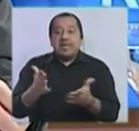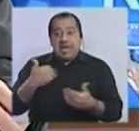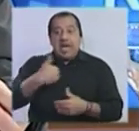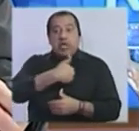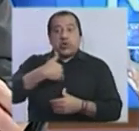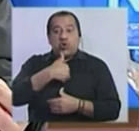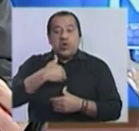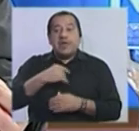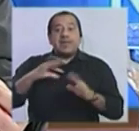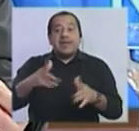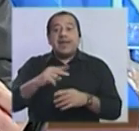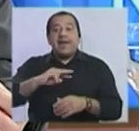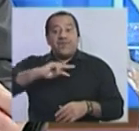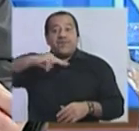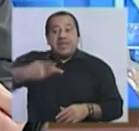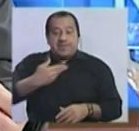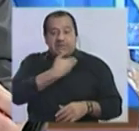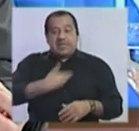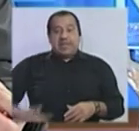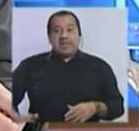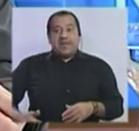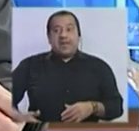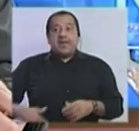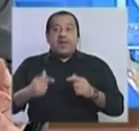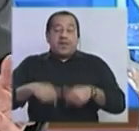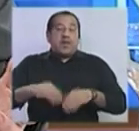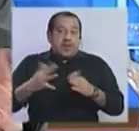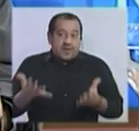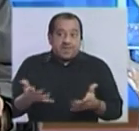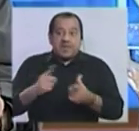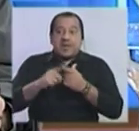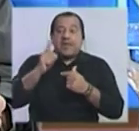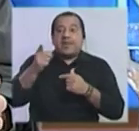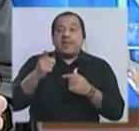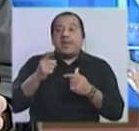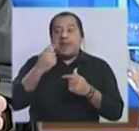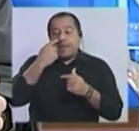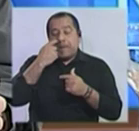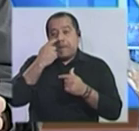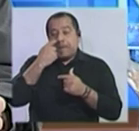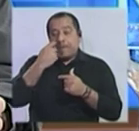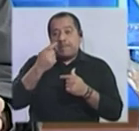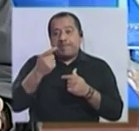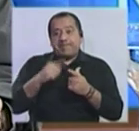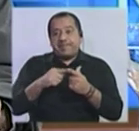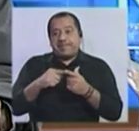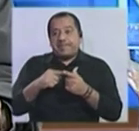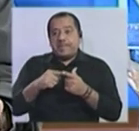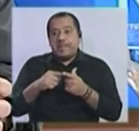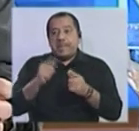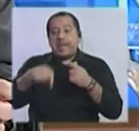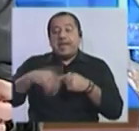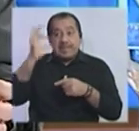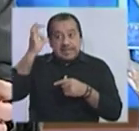a tener la vicepresidencia de la República, la presidencia de la Cámara en el